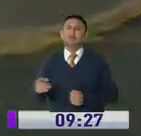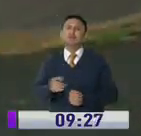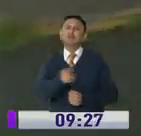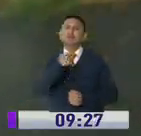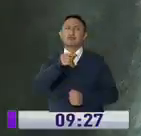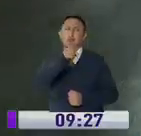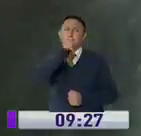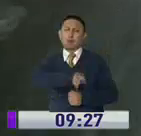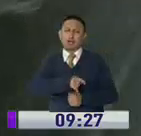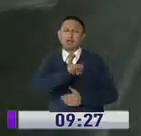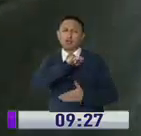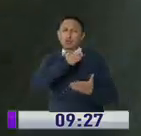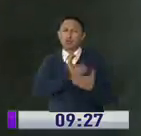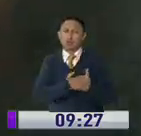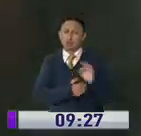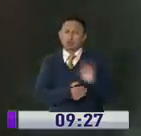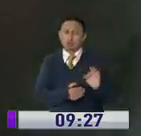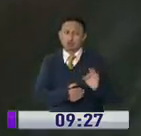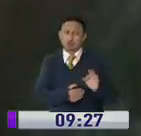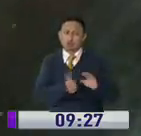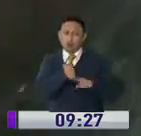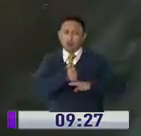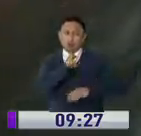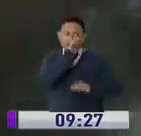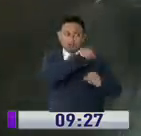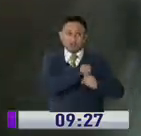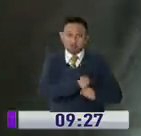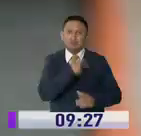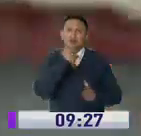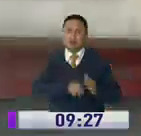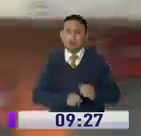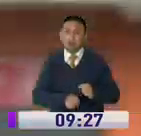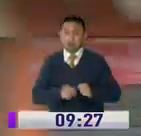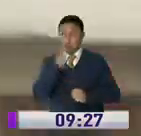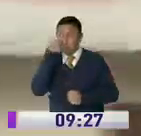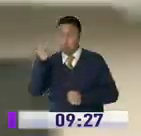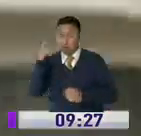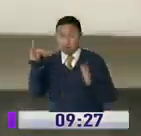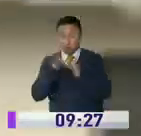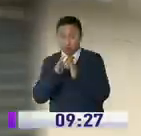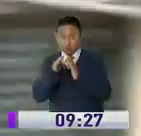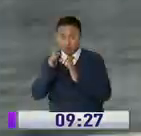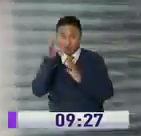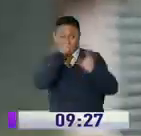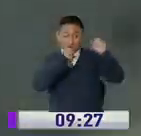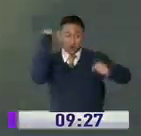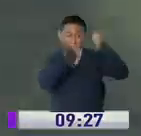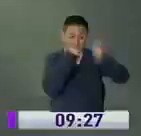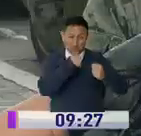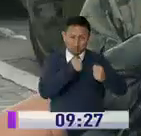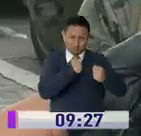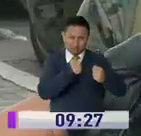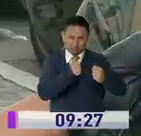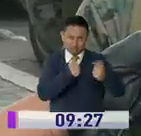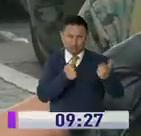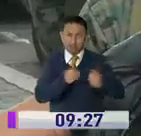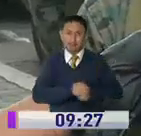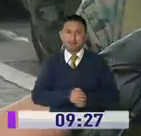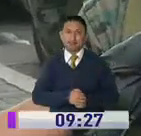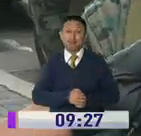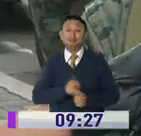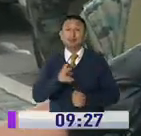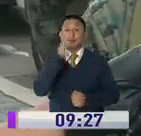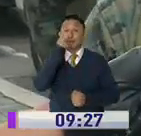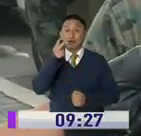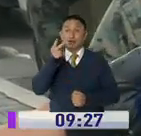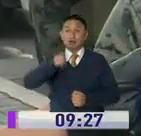una persona que no tiene justificativo y una autoridad llega a detenerla. ¿Será como se muestra en redes sociales que son agredidas? En el momento que se observa